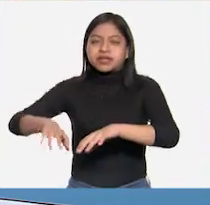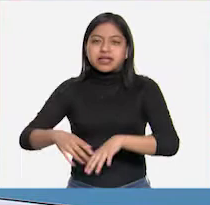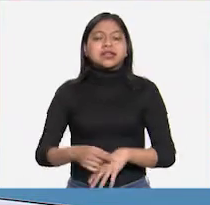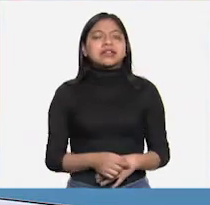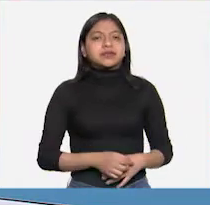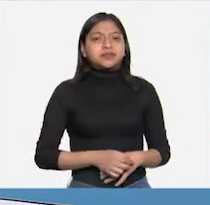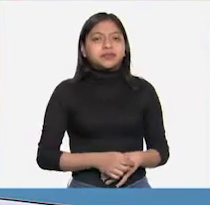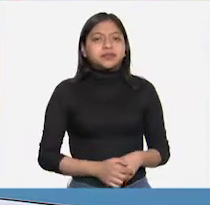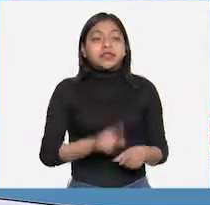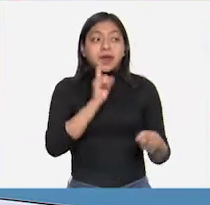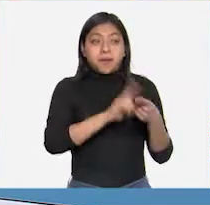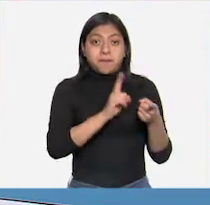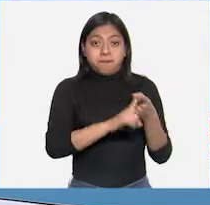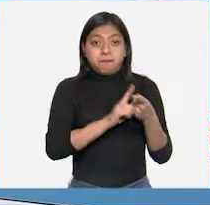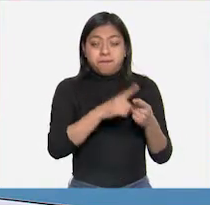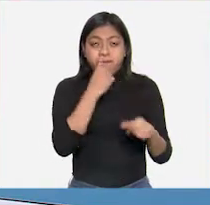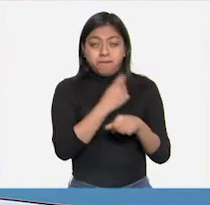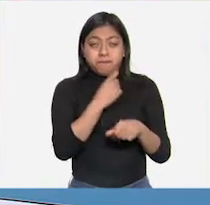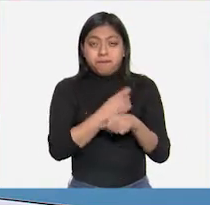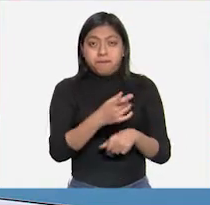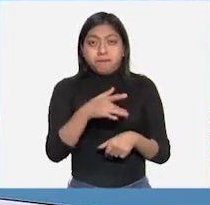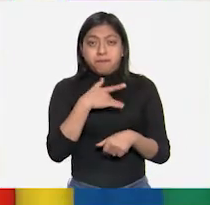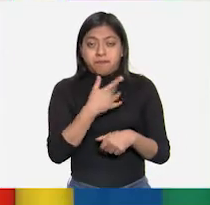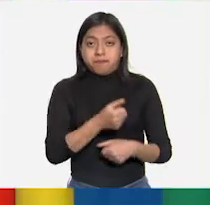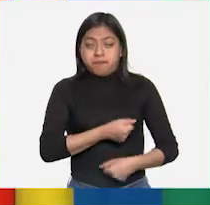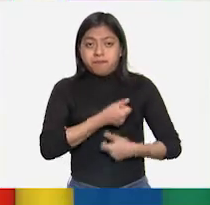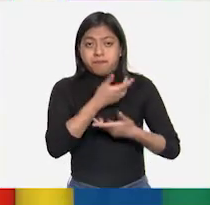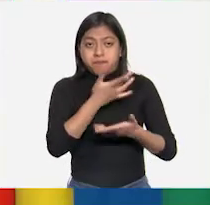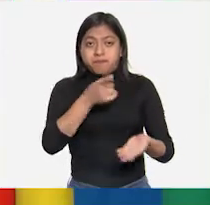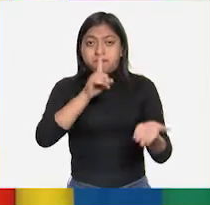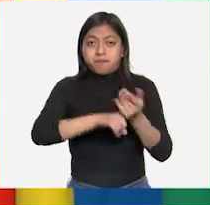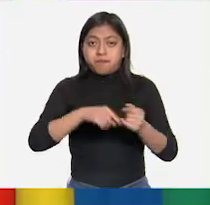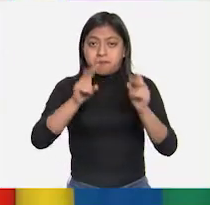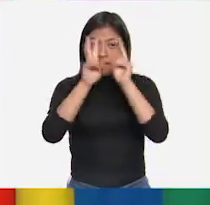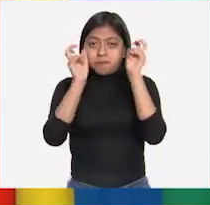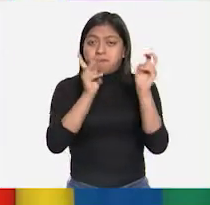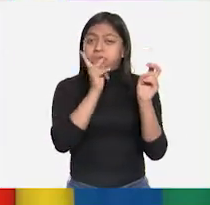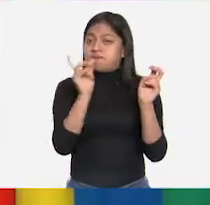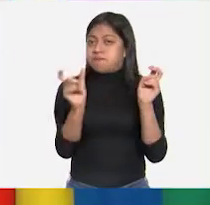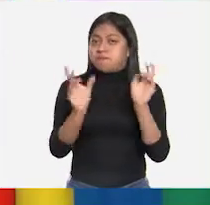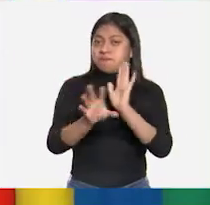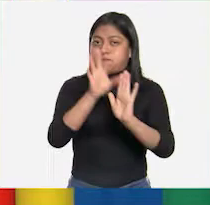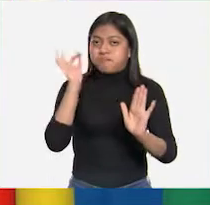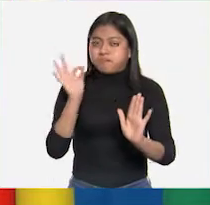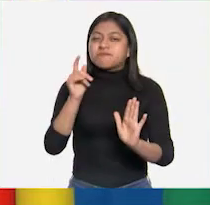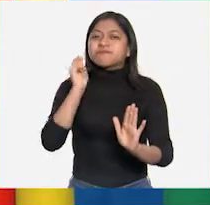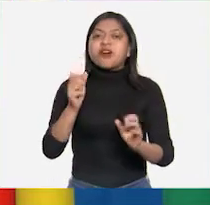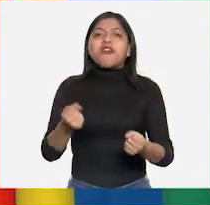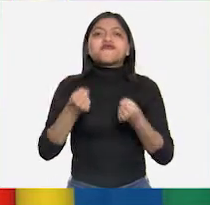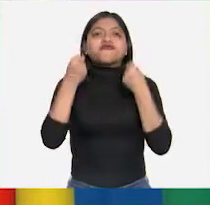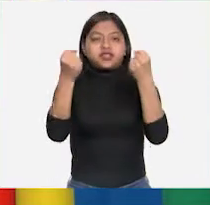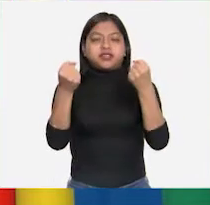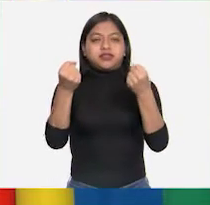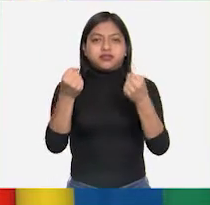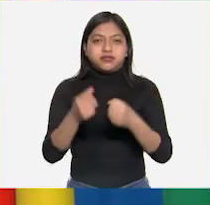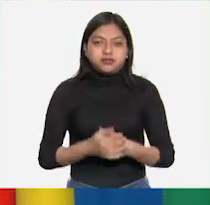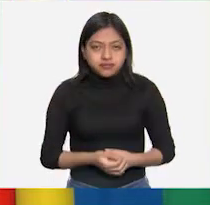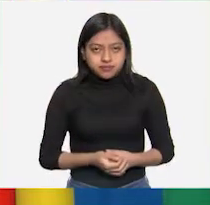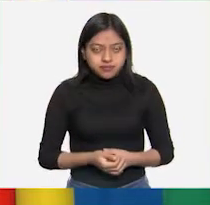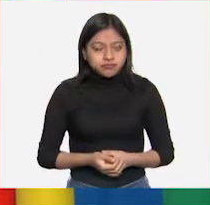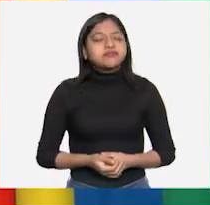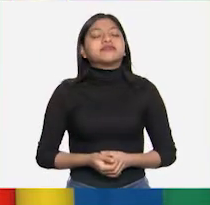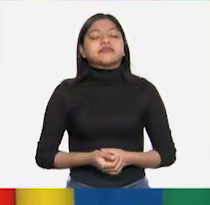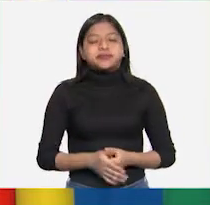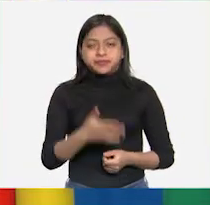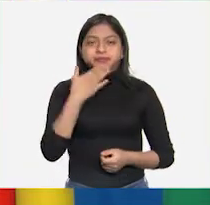título, ¿no? Y es fuerzas. ¡Excelente! Muy bien, Larisa. Pues, ese es el tema que